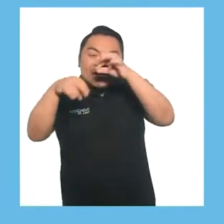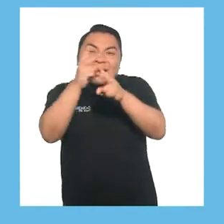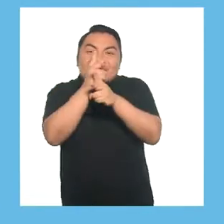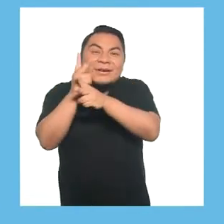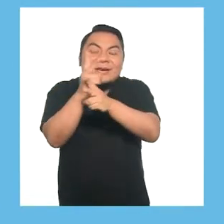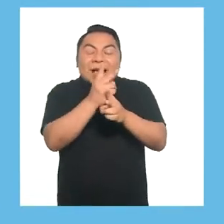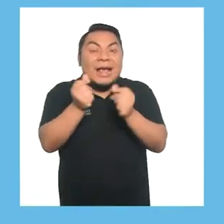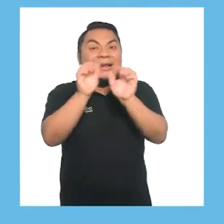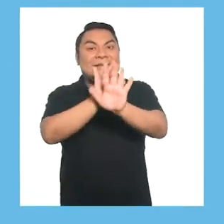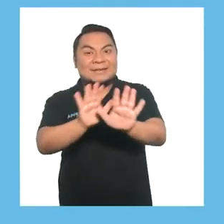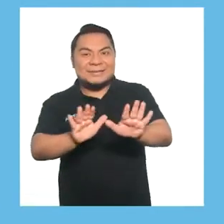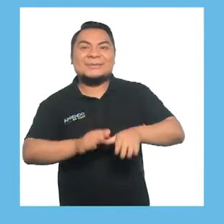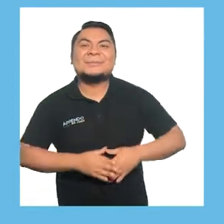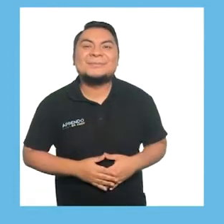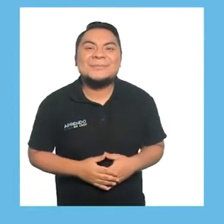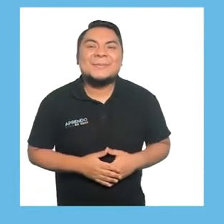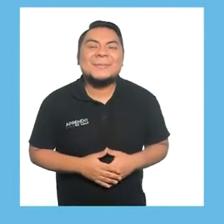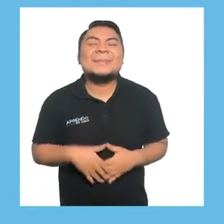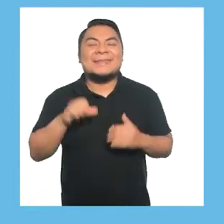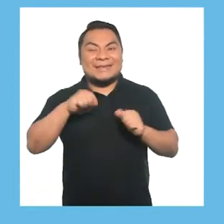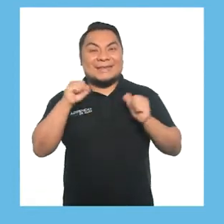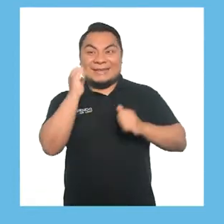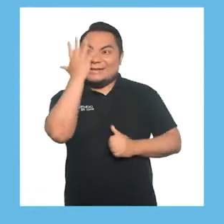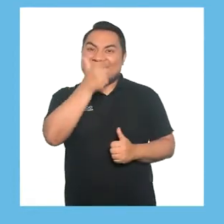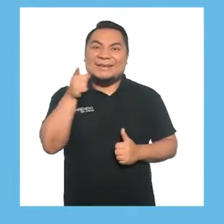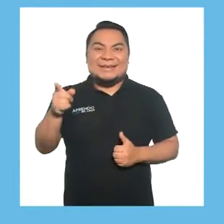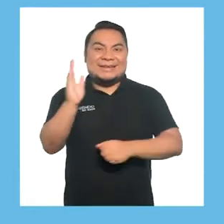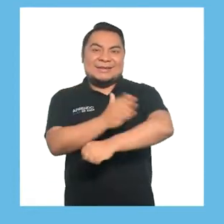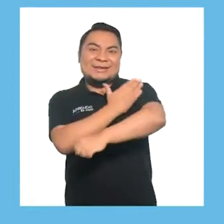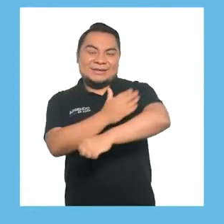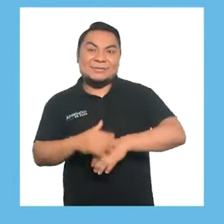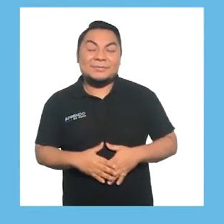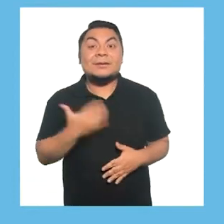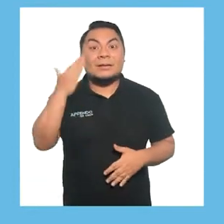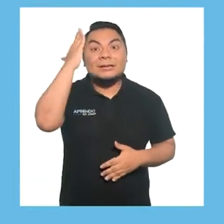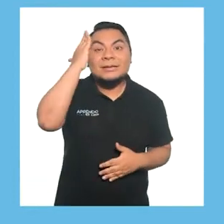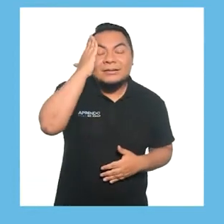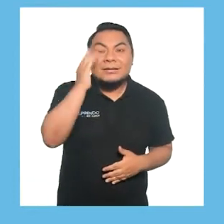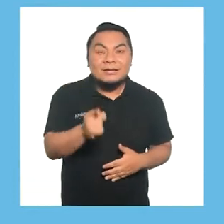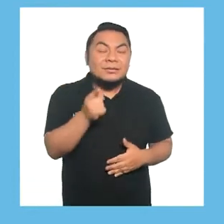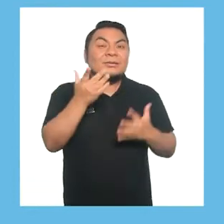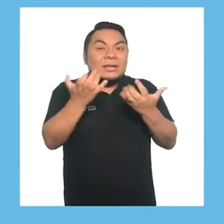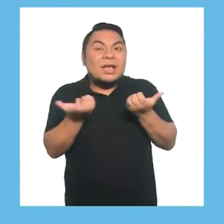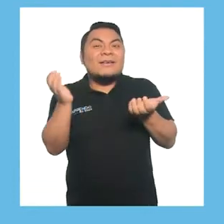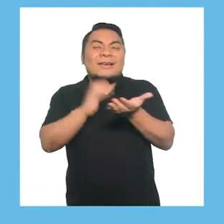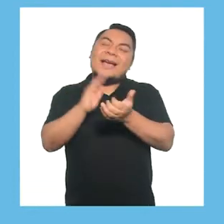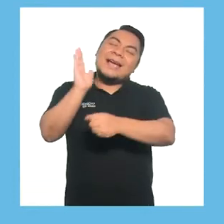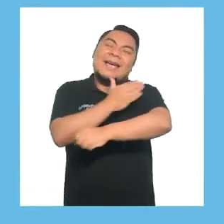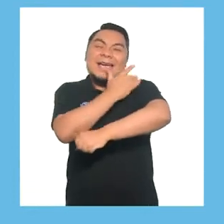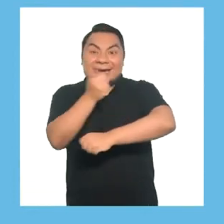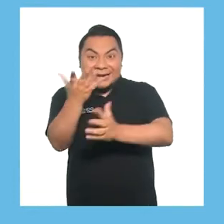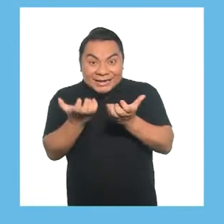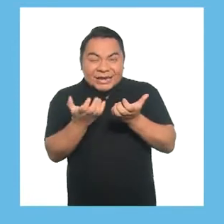con cuidado y sin prisa. baja la arañita, con prisa.